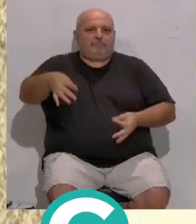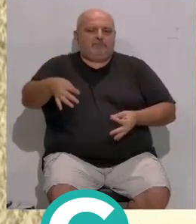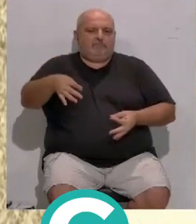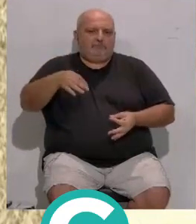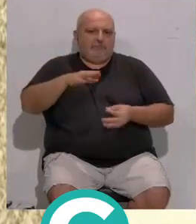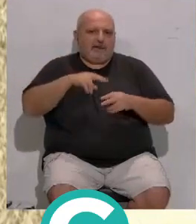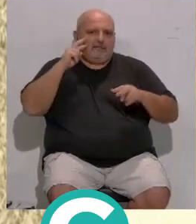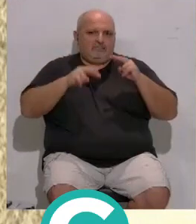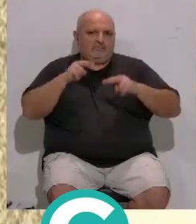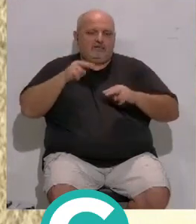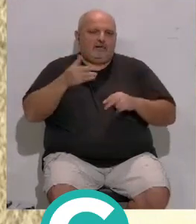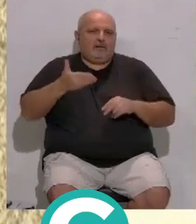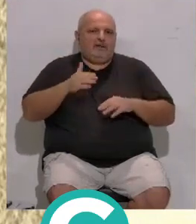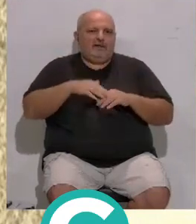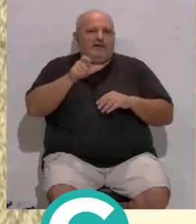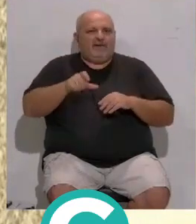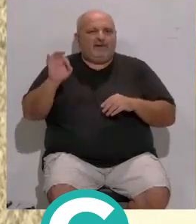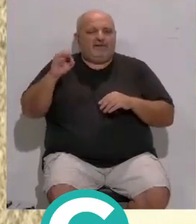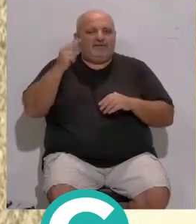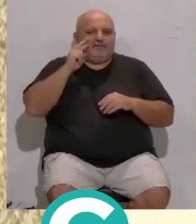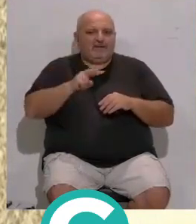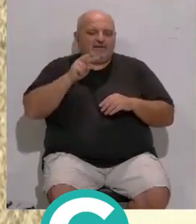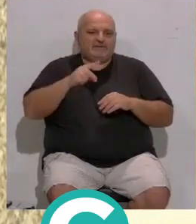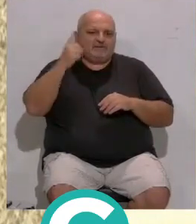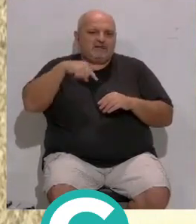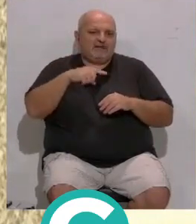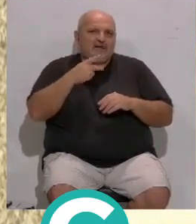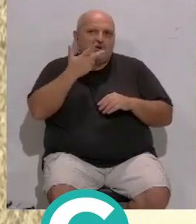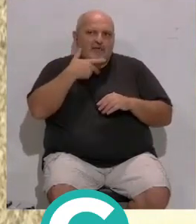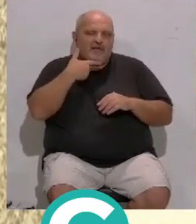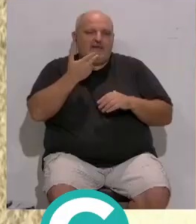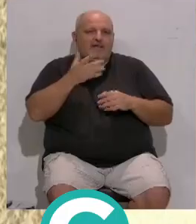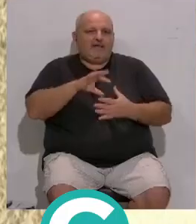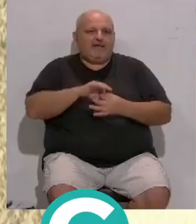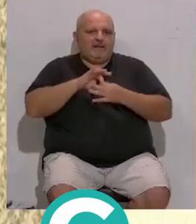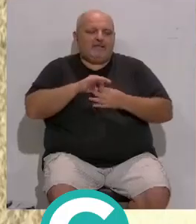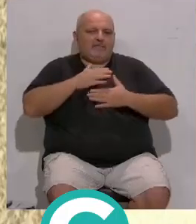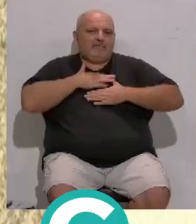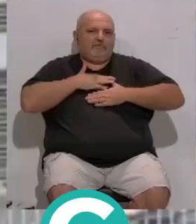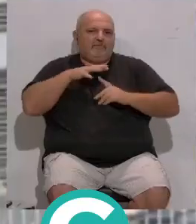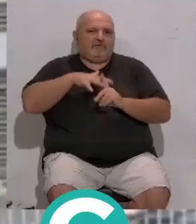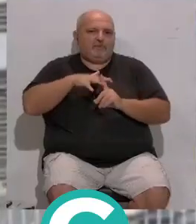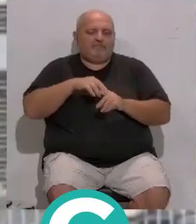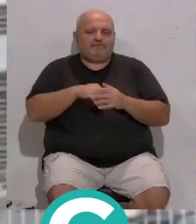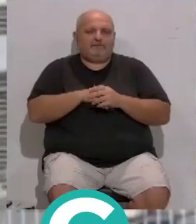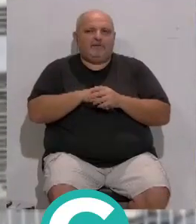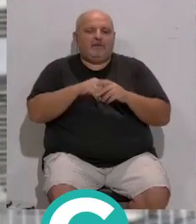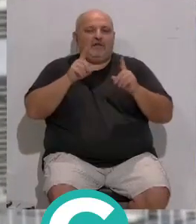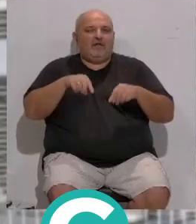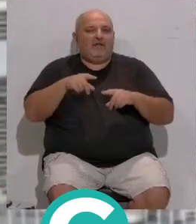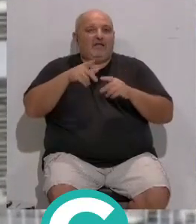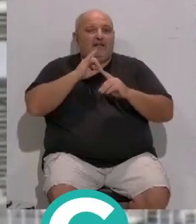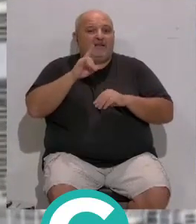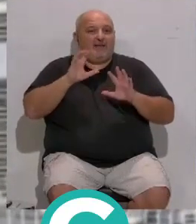importante... ...porque es importante que lo que veamos... ...lo sepamos identificar en nuestra propia factura. Además, desde